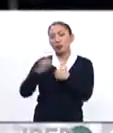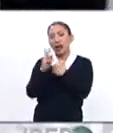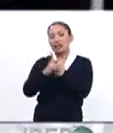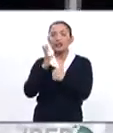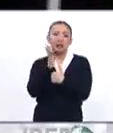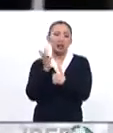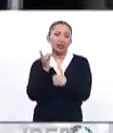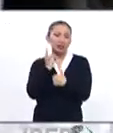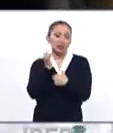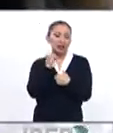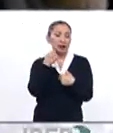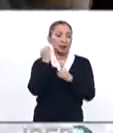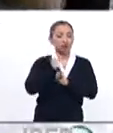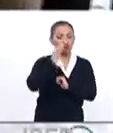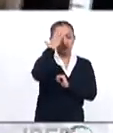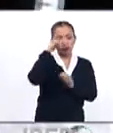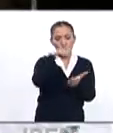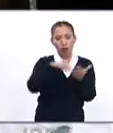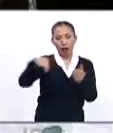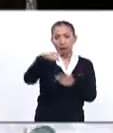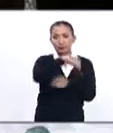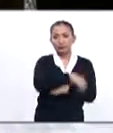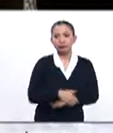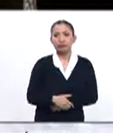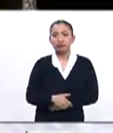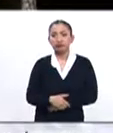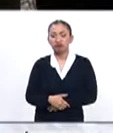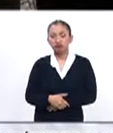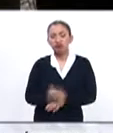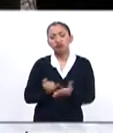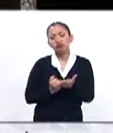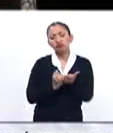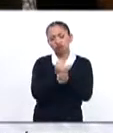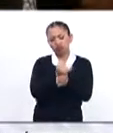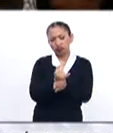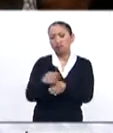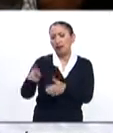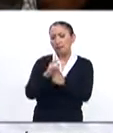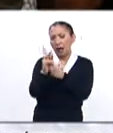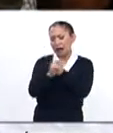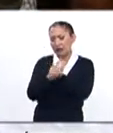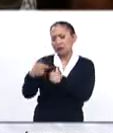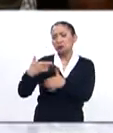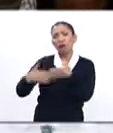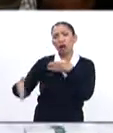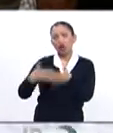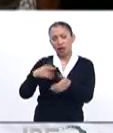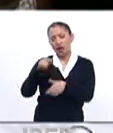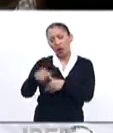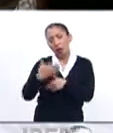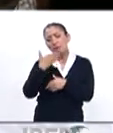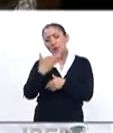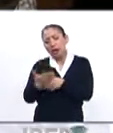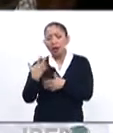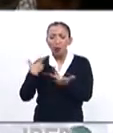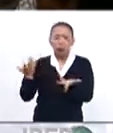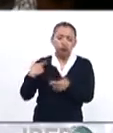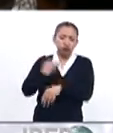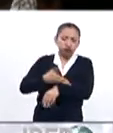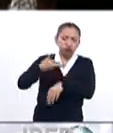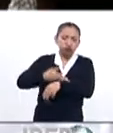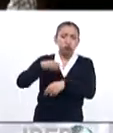país, así como a sus autoridades locales. Aunque la democracia moderna supera con creces el proceso electoral